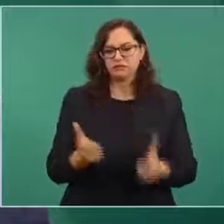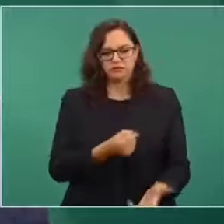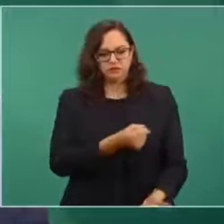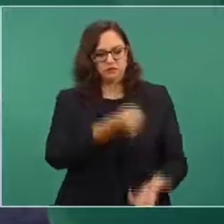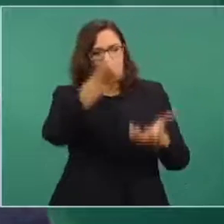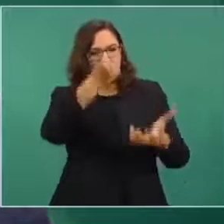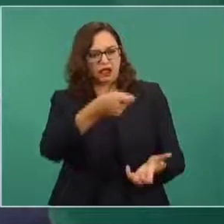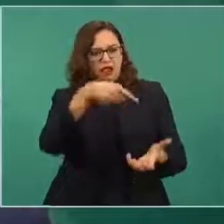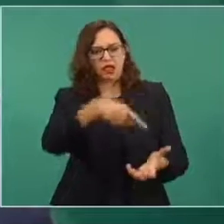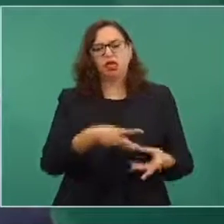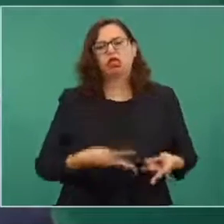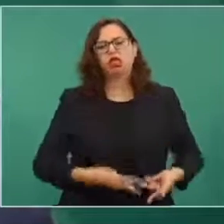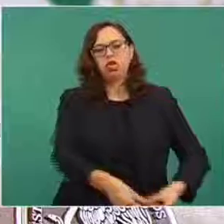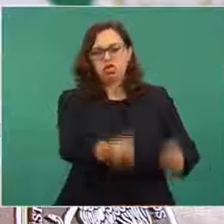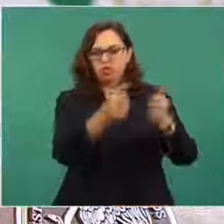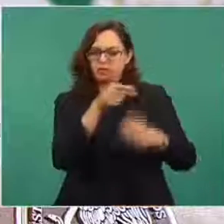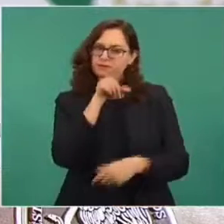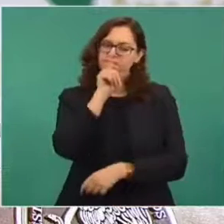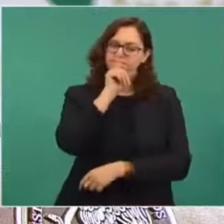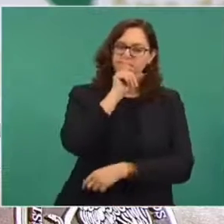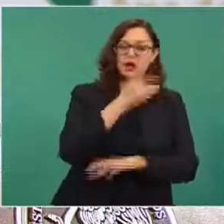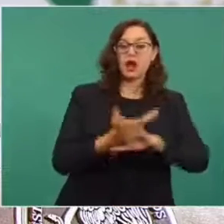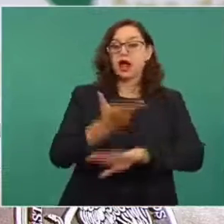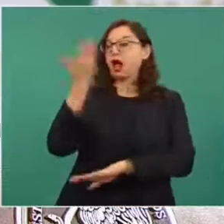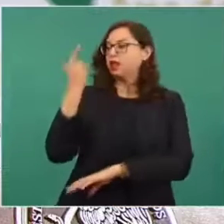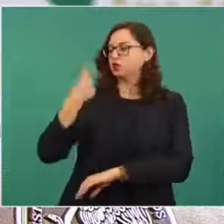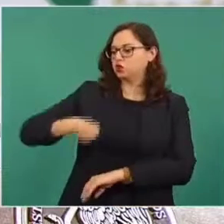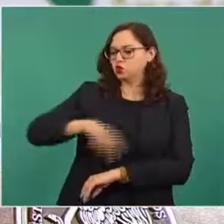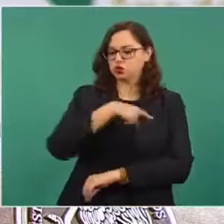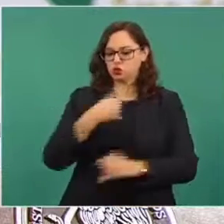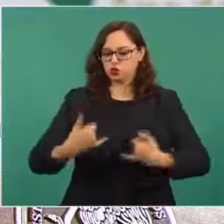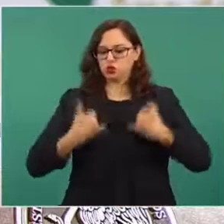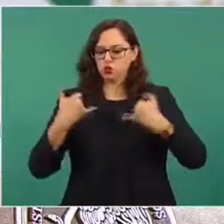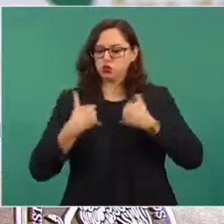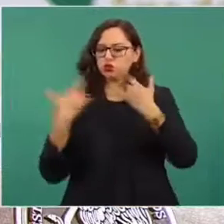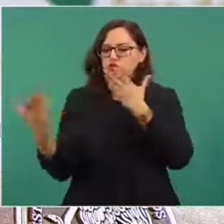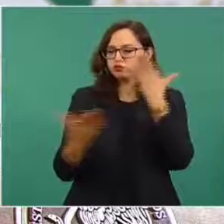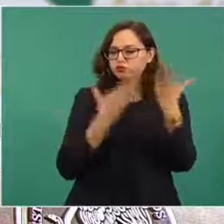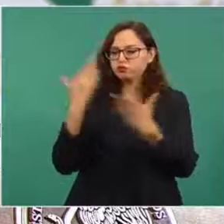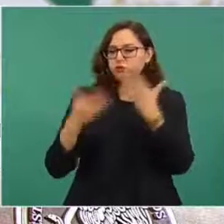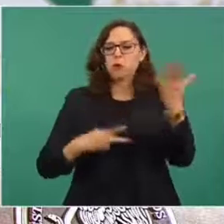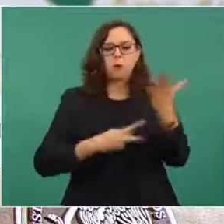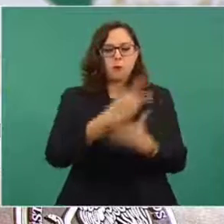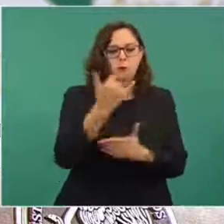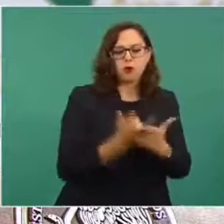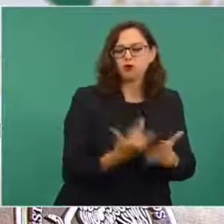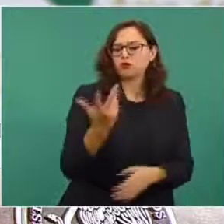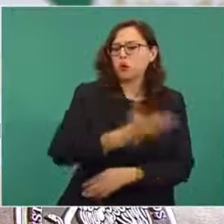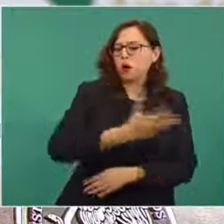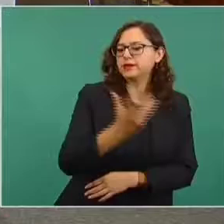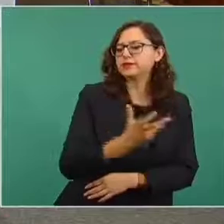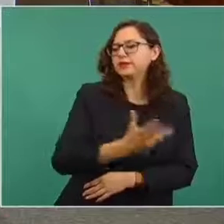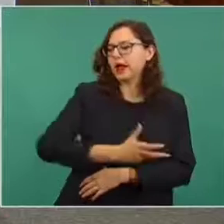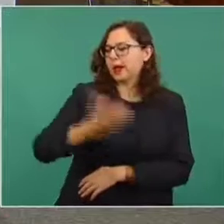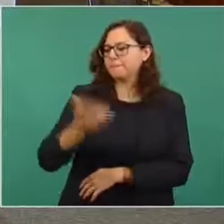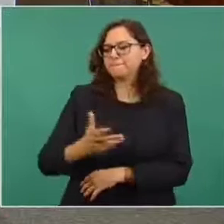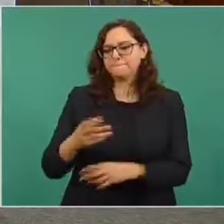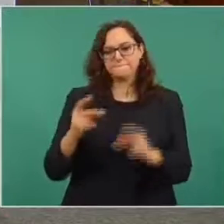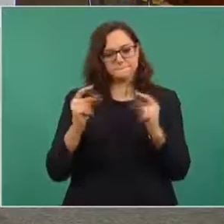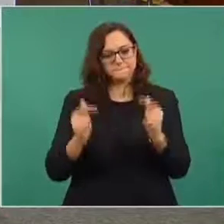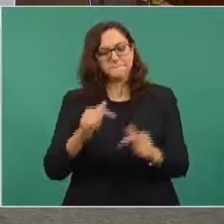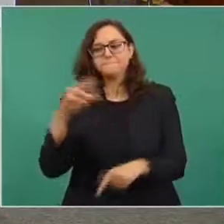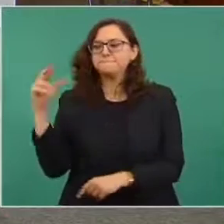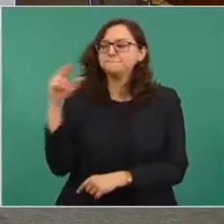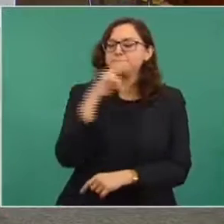los mexicanos. Desde jóvenes fuimos formados en la búsqueda de obras y proyectos realizados en el menor tiempo,